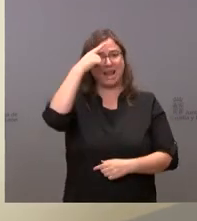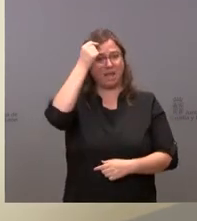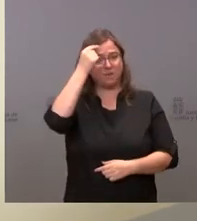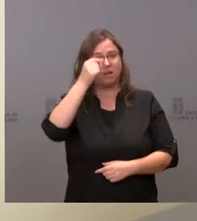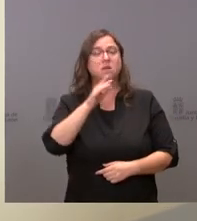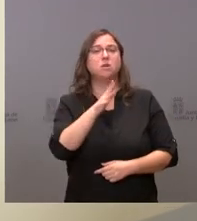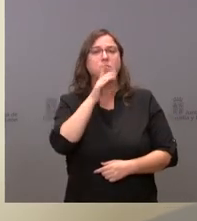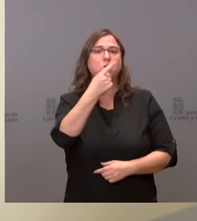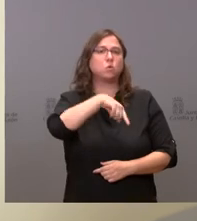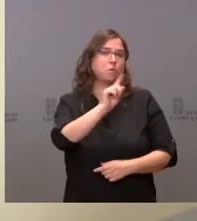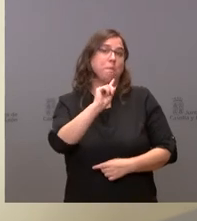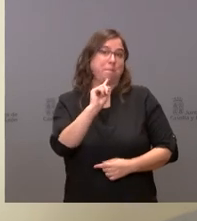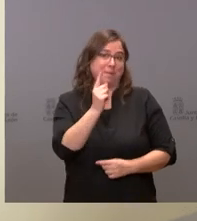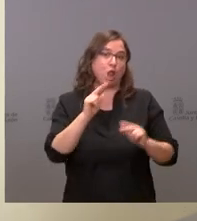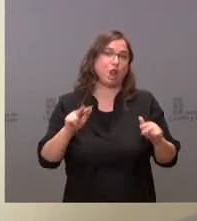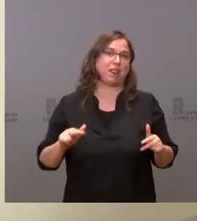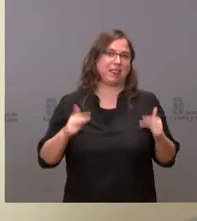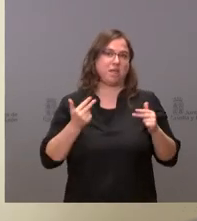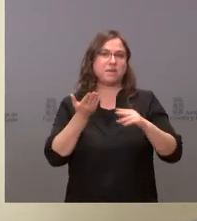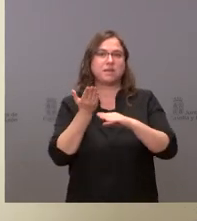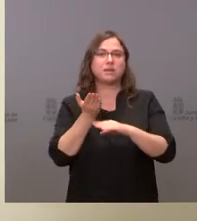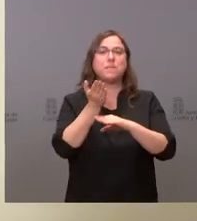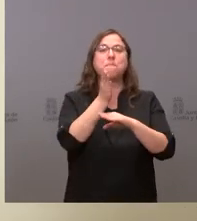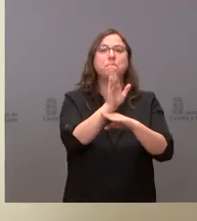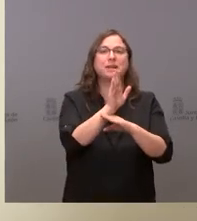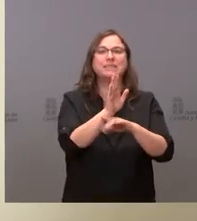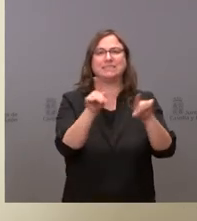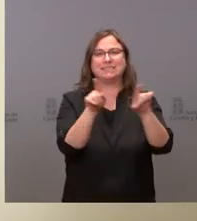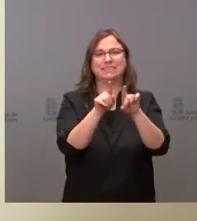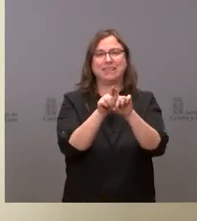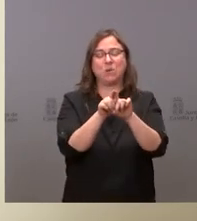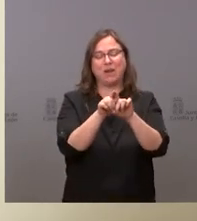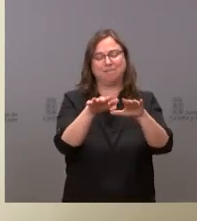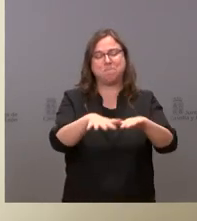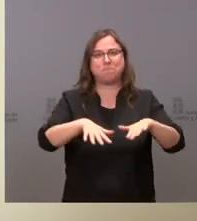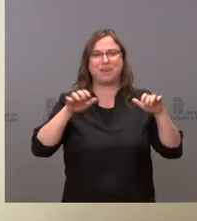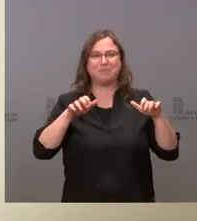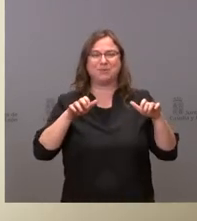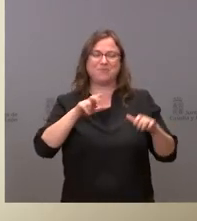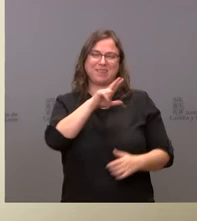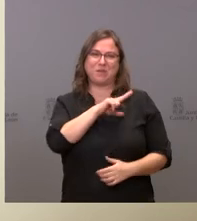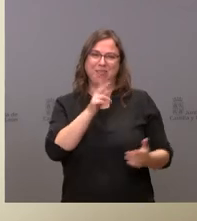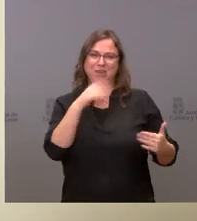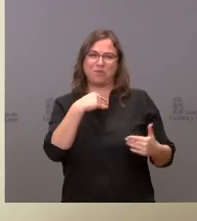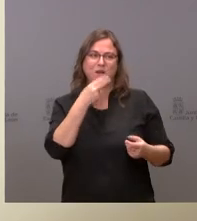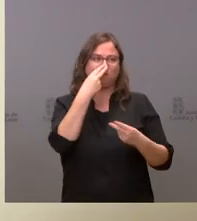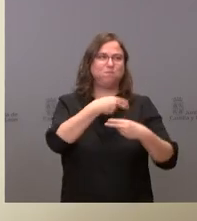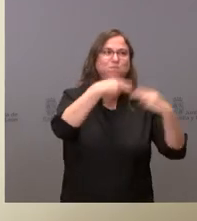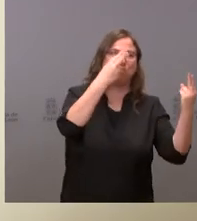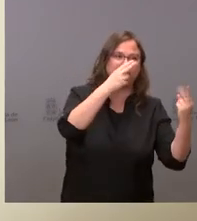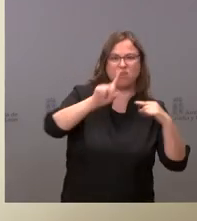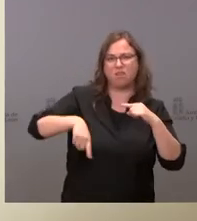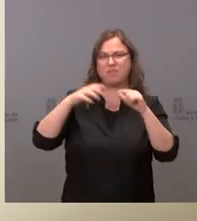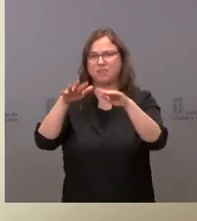que se lo presentemos primero a los parlamentarios sería una falta de cortesía hacerlo antes de que lo